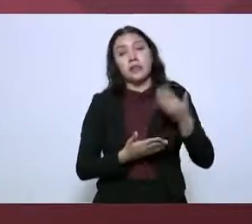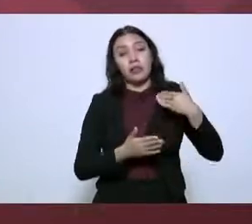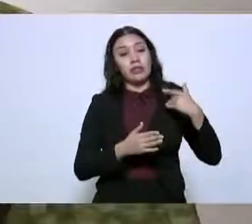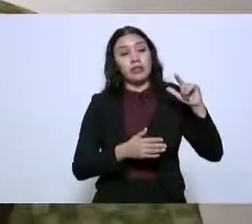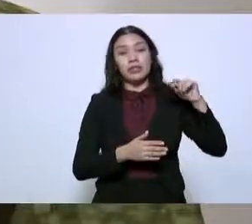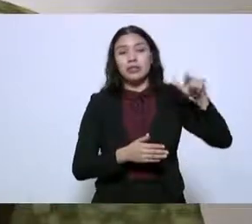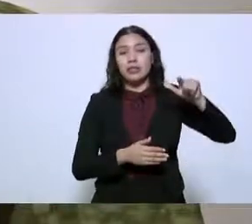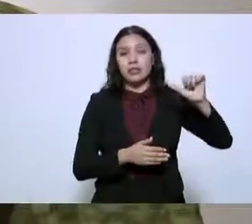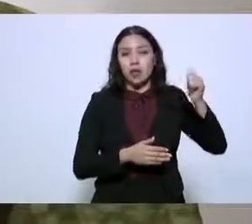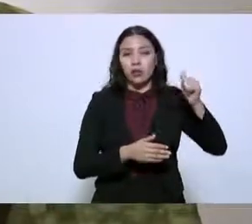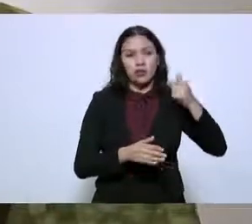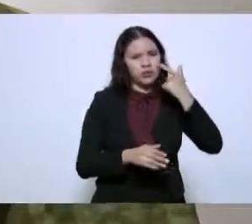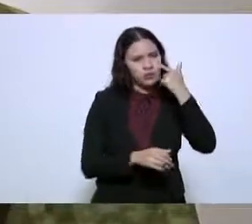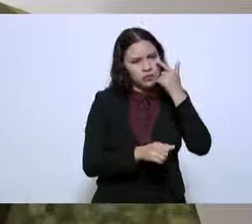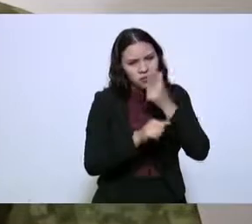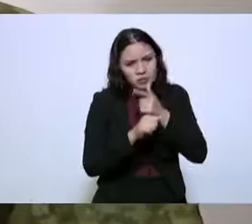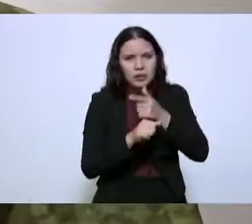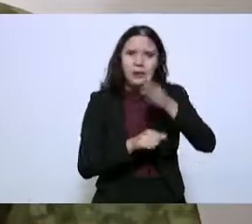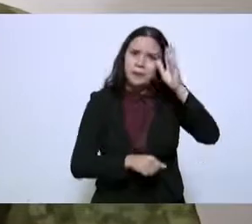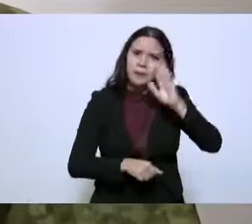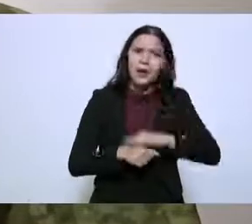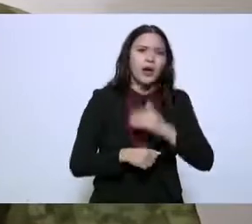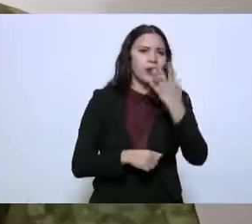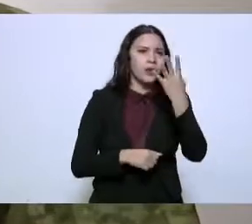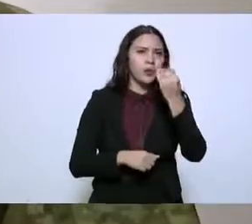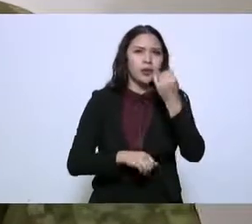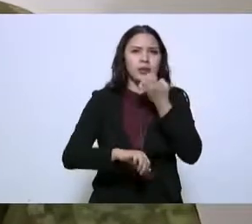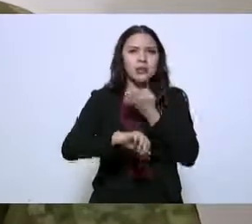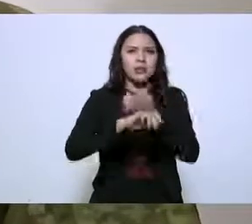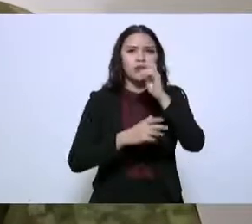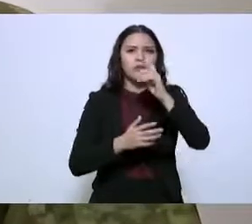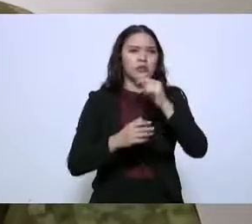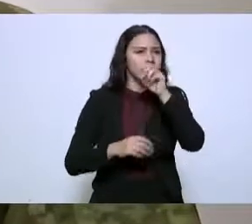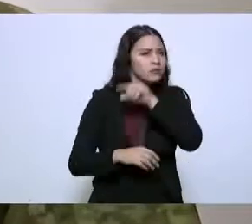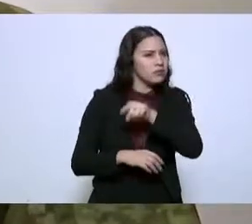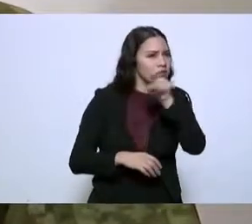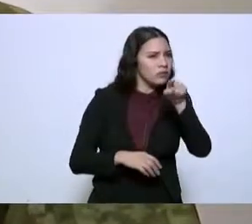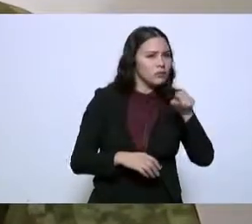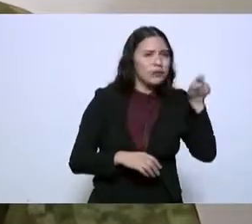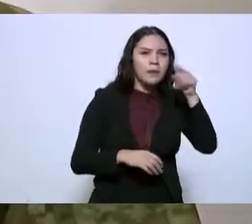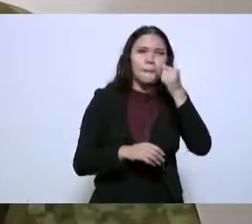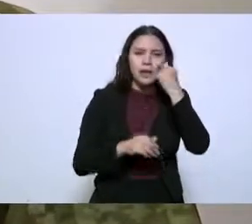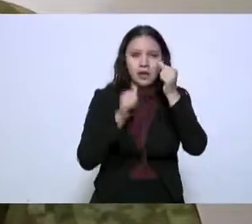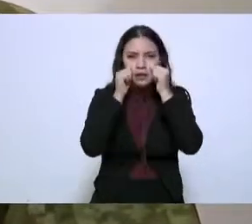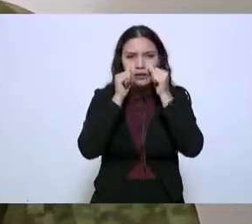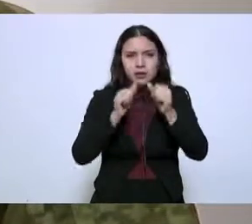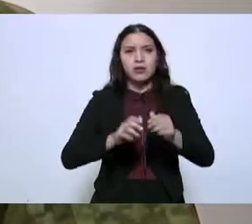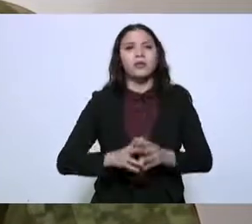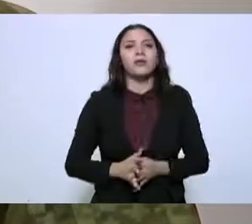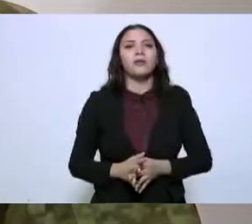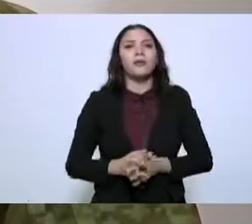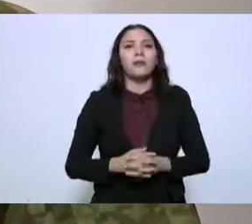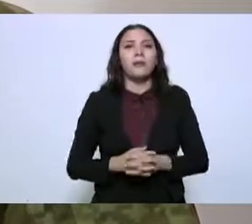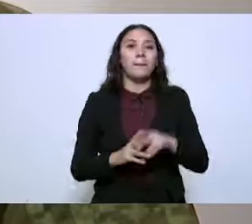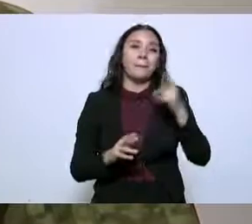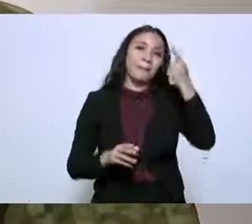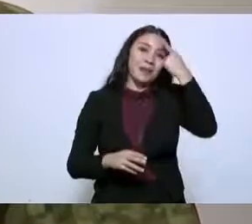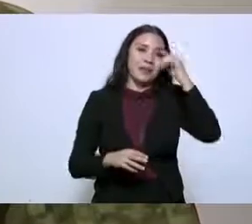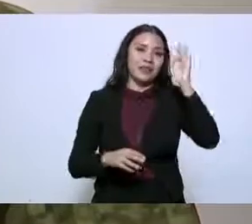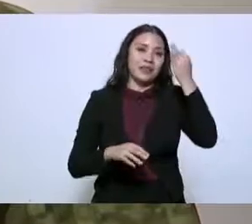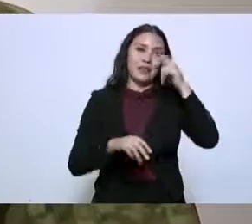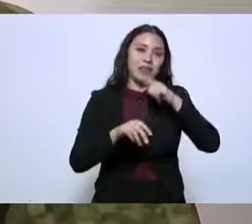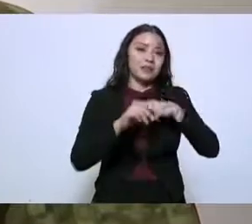un refuerzo a esa estrategia, ubicando nueve estados prioritarios para la federación,